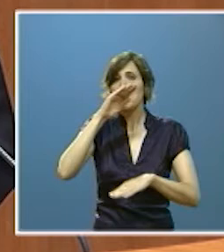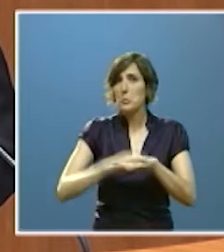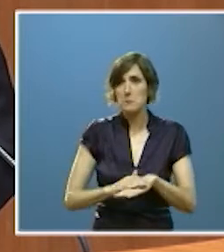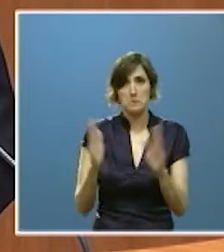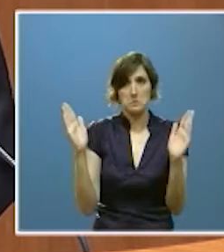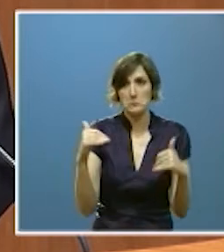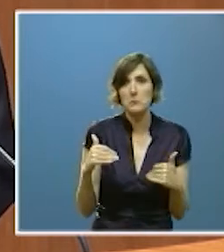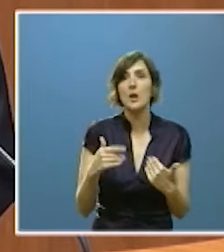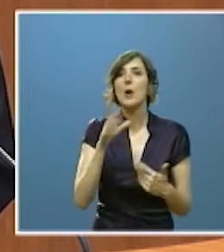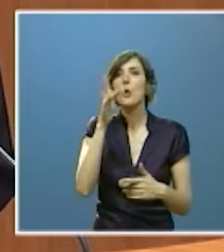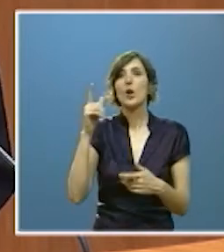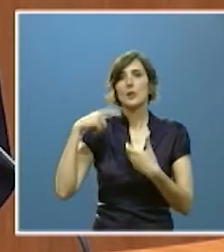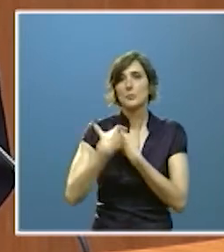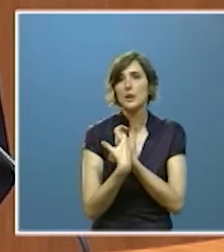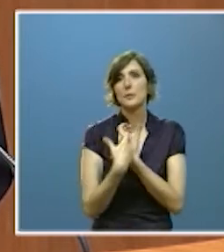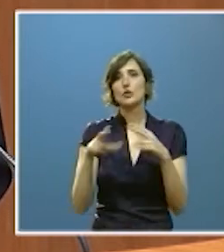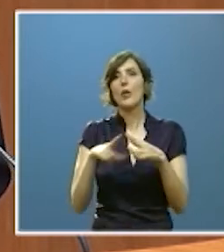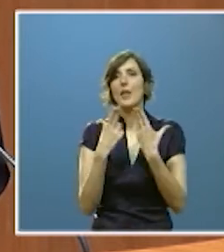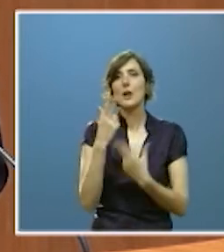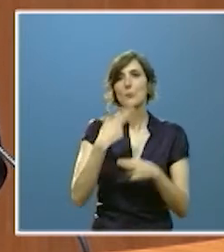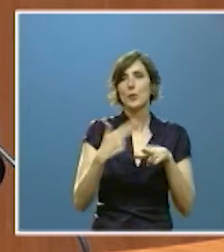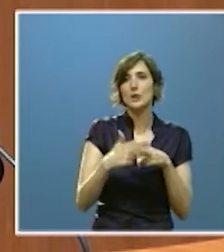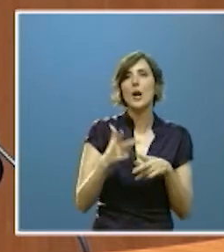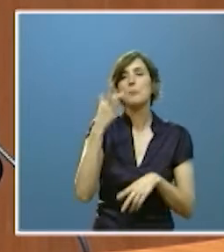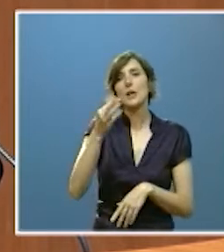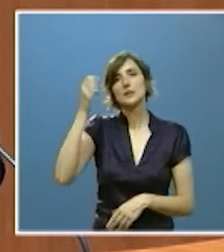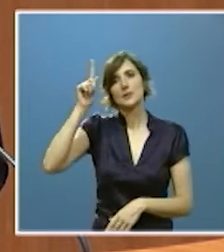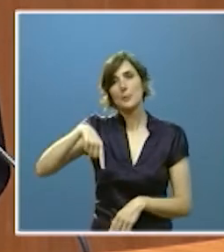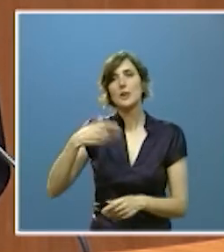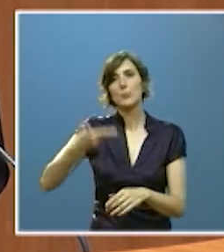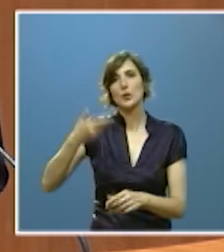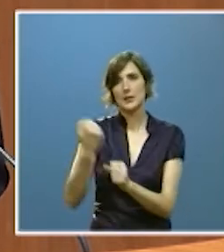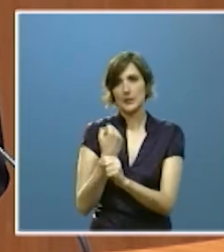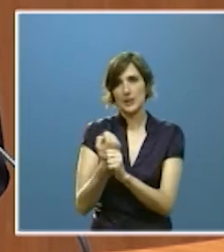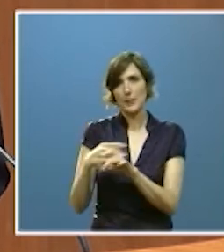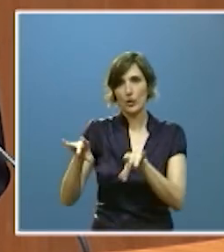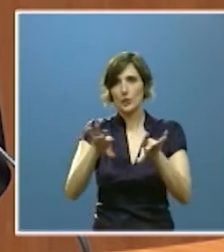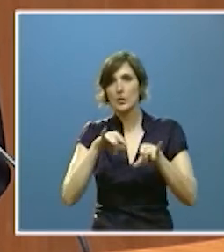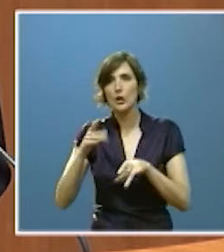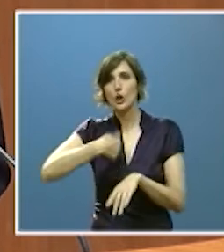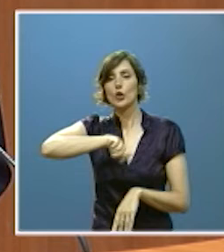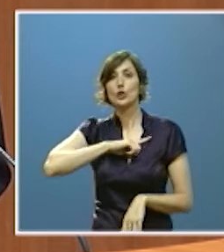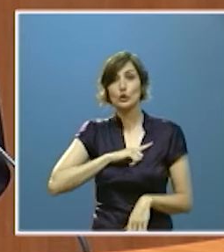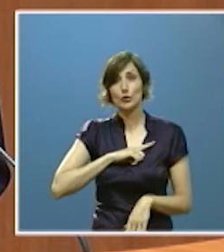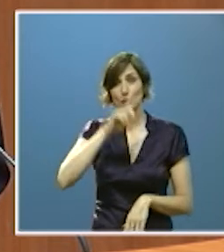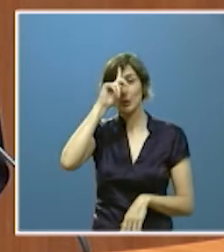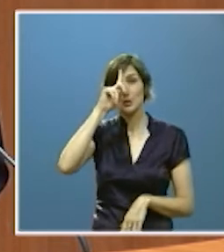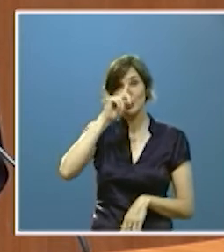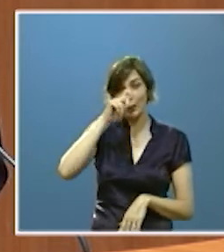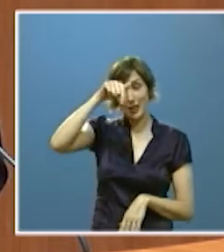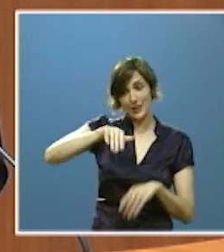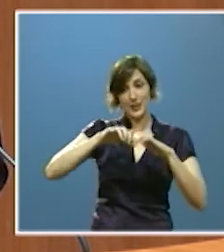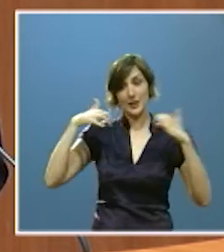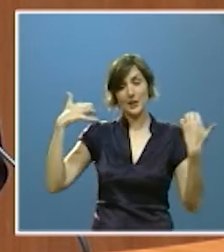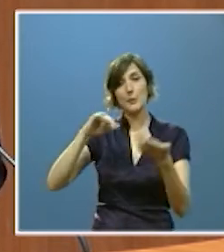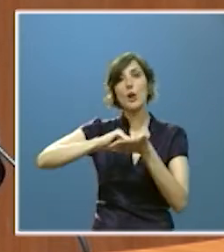de información y participación social y política y un importante trabajo en el propio territorio remitimos como recordarán a esta cámara el